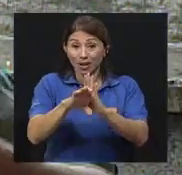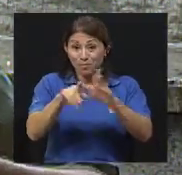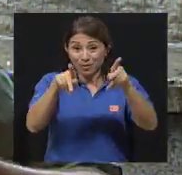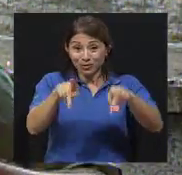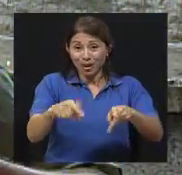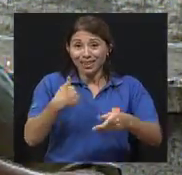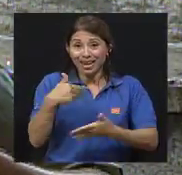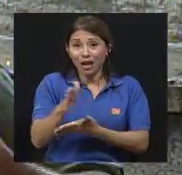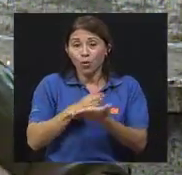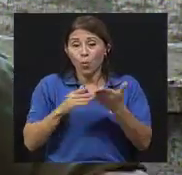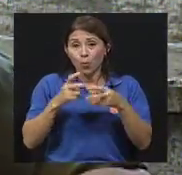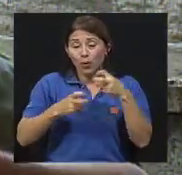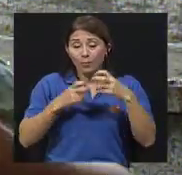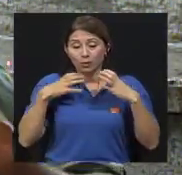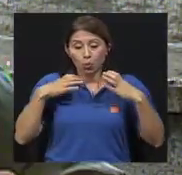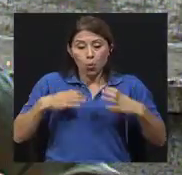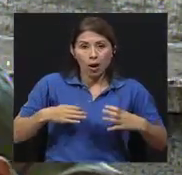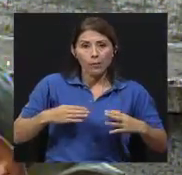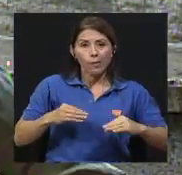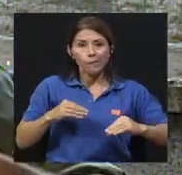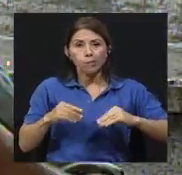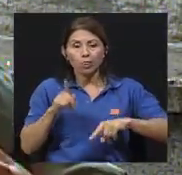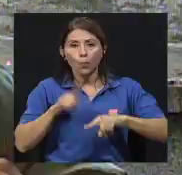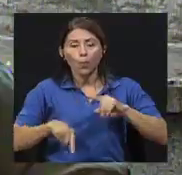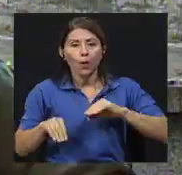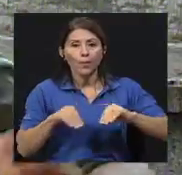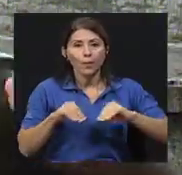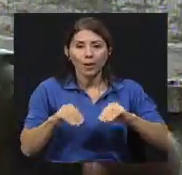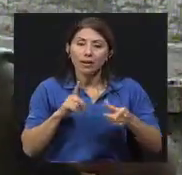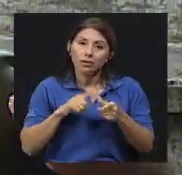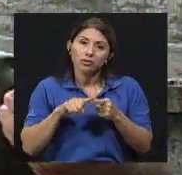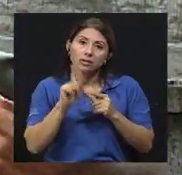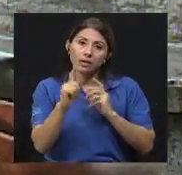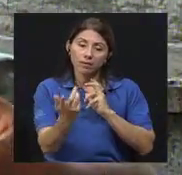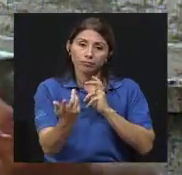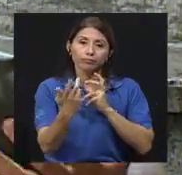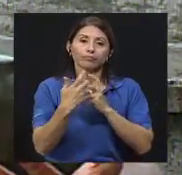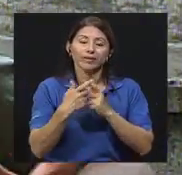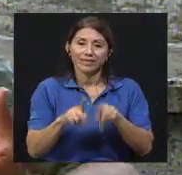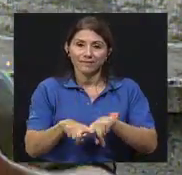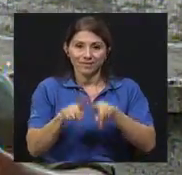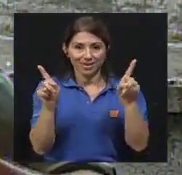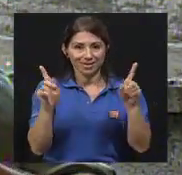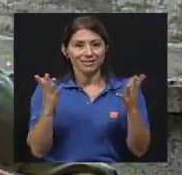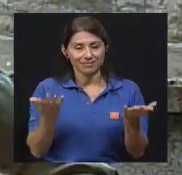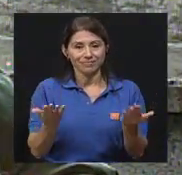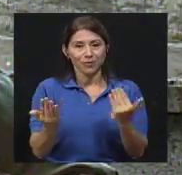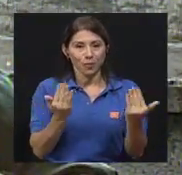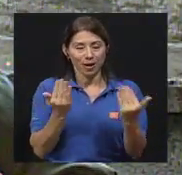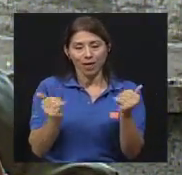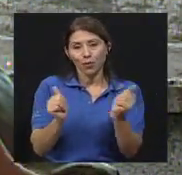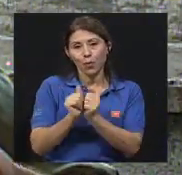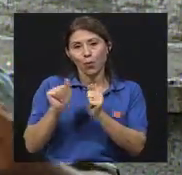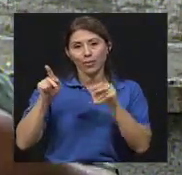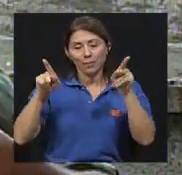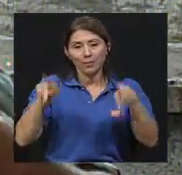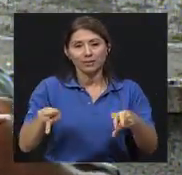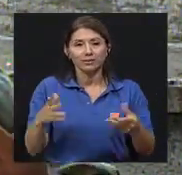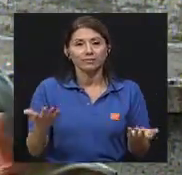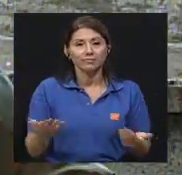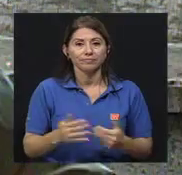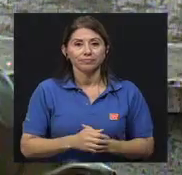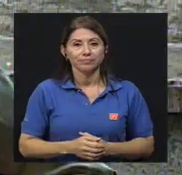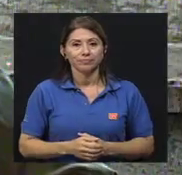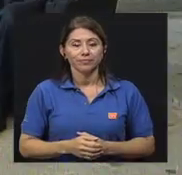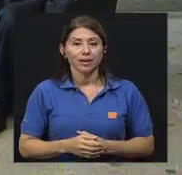compromiso motor, bueno, hay que, hay que adecuarse distinto a una persona que no presente ningún compromiso en el